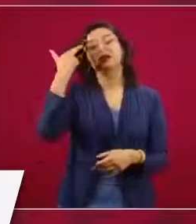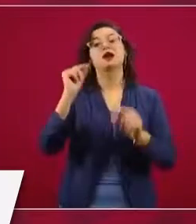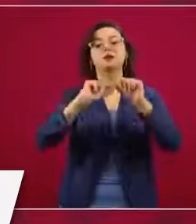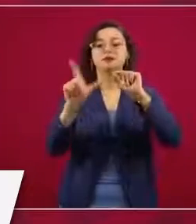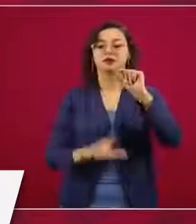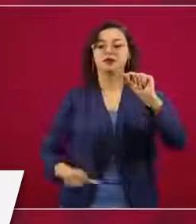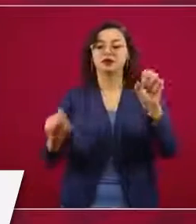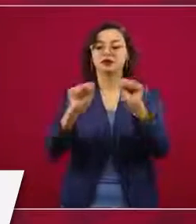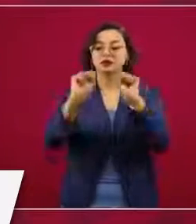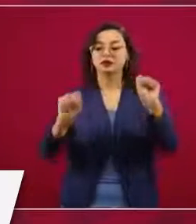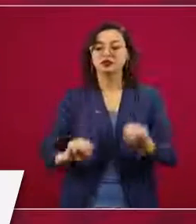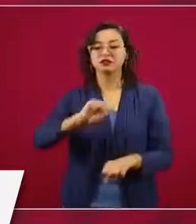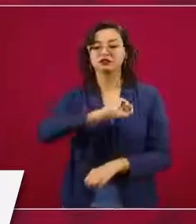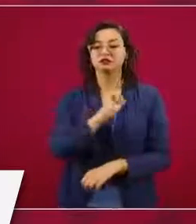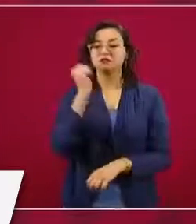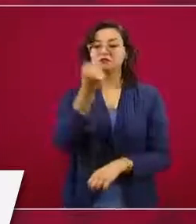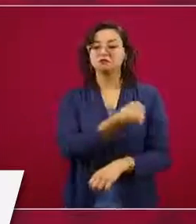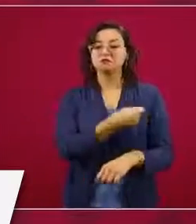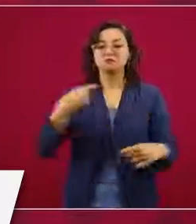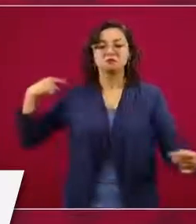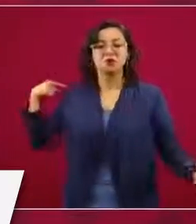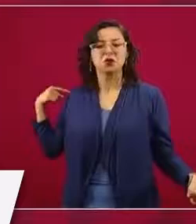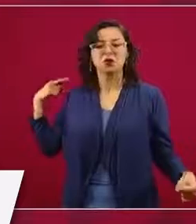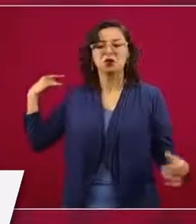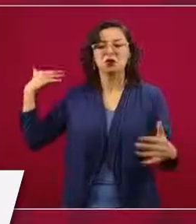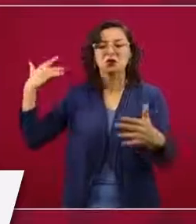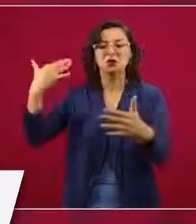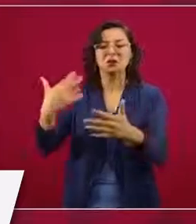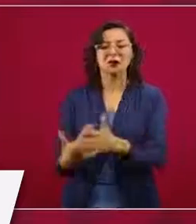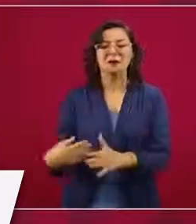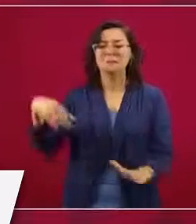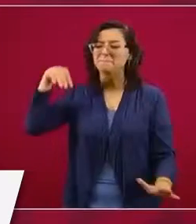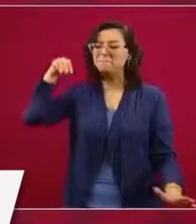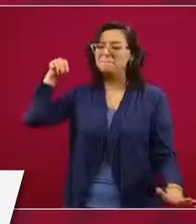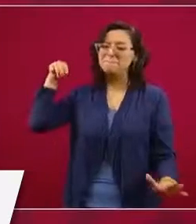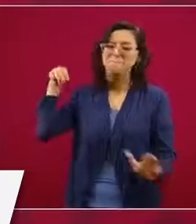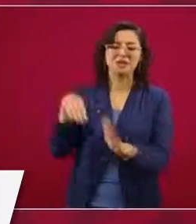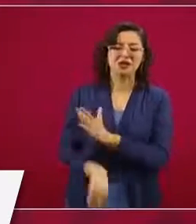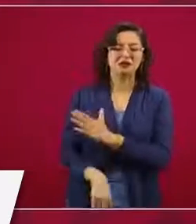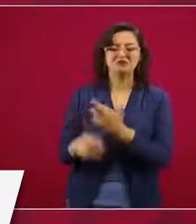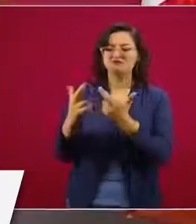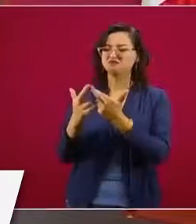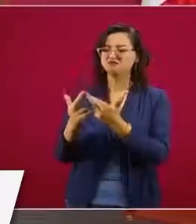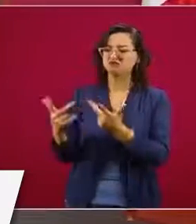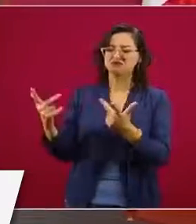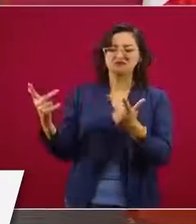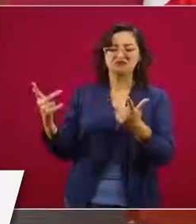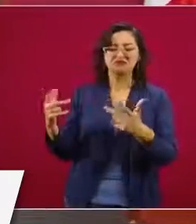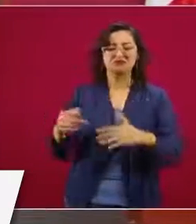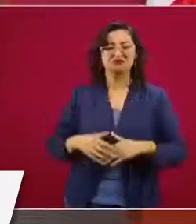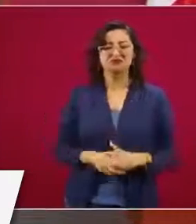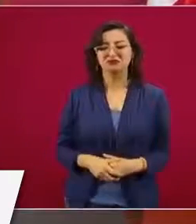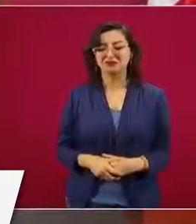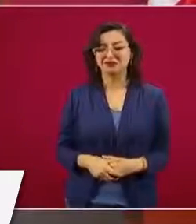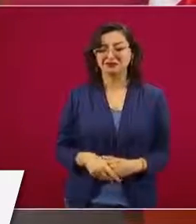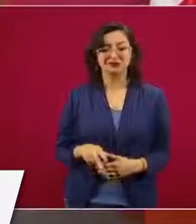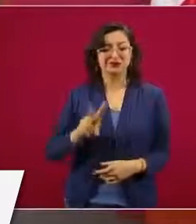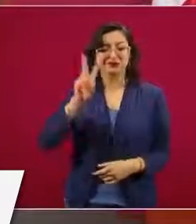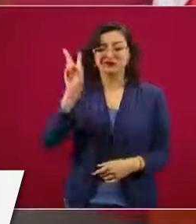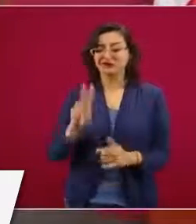estaba en ruinas, en el suelo,